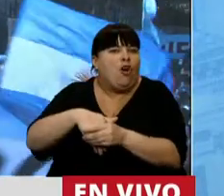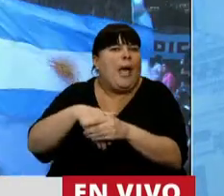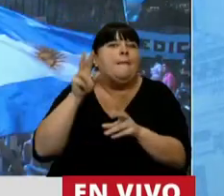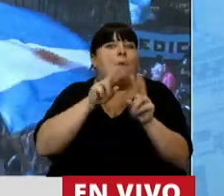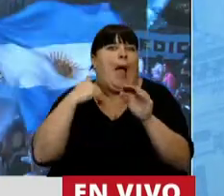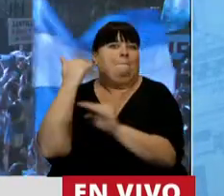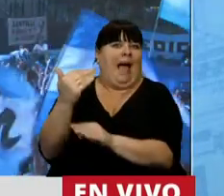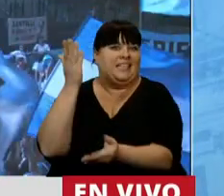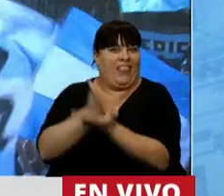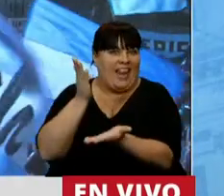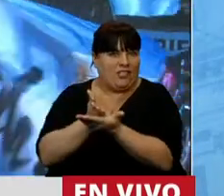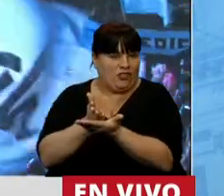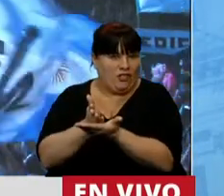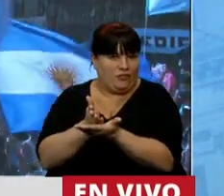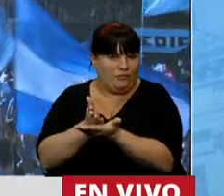ampliar los derechos.